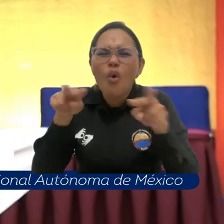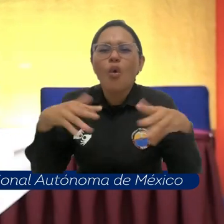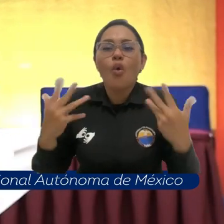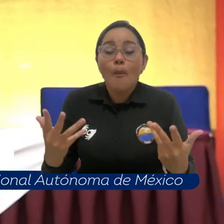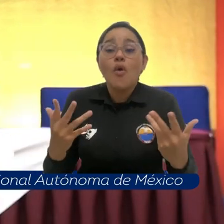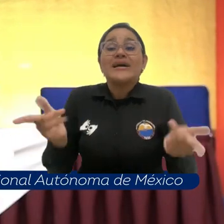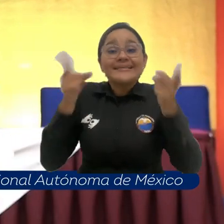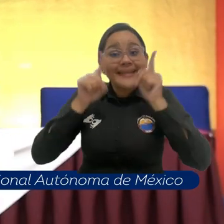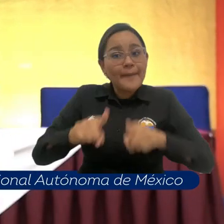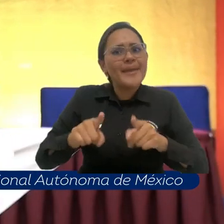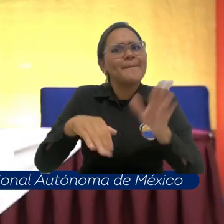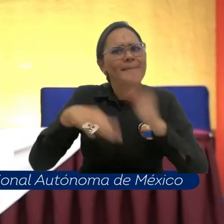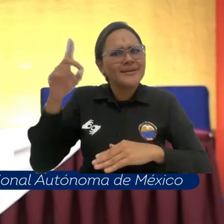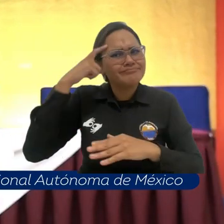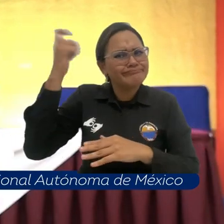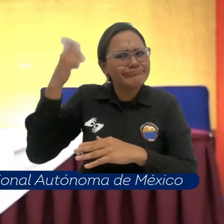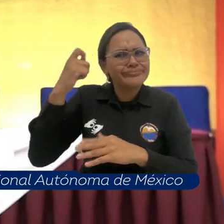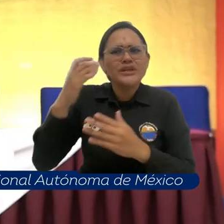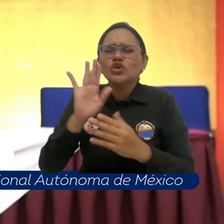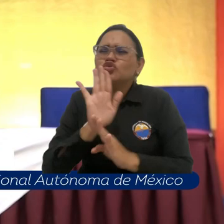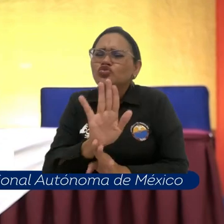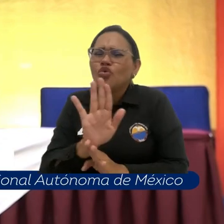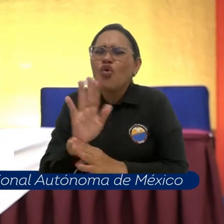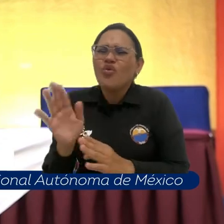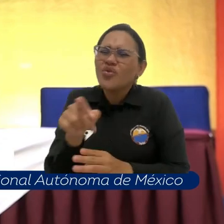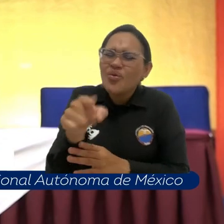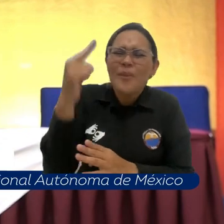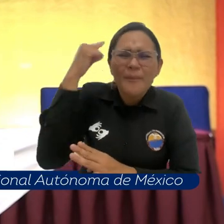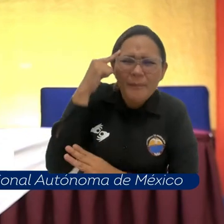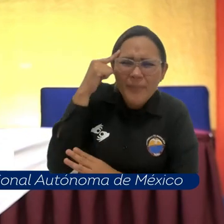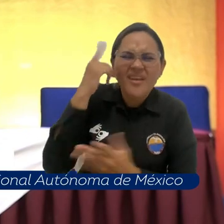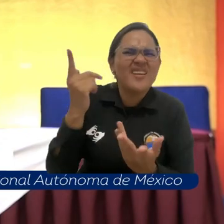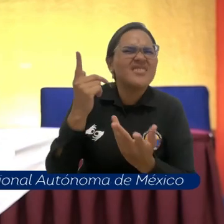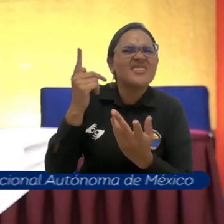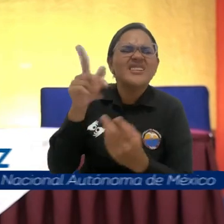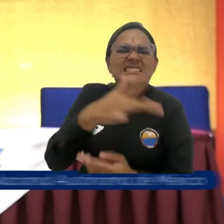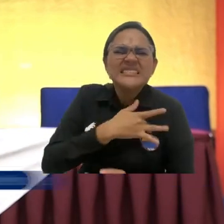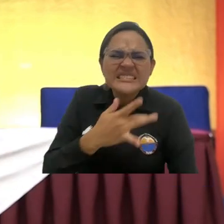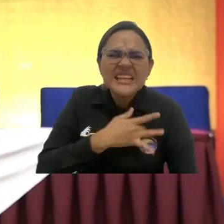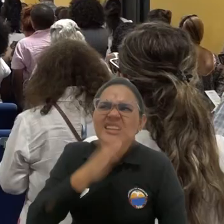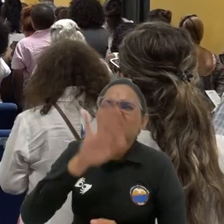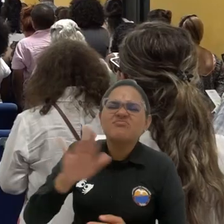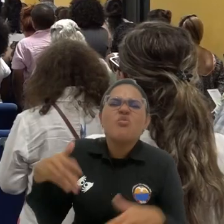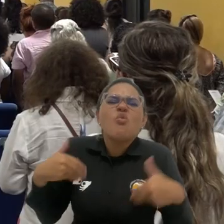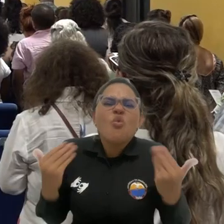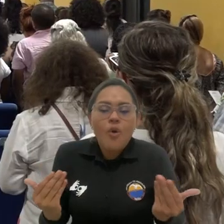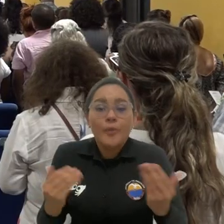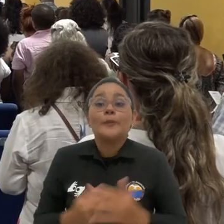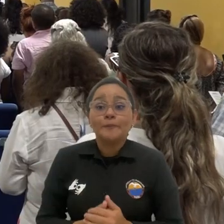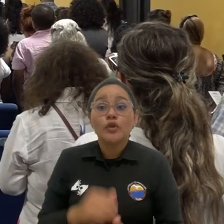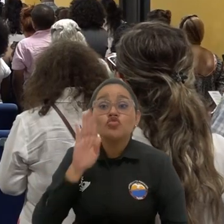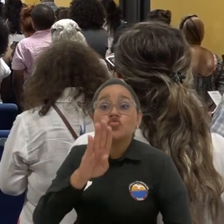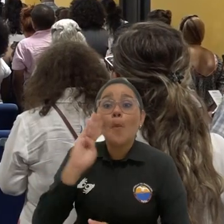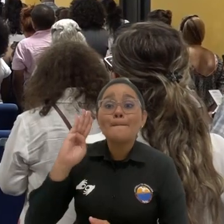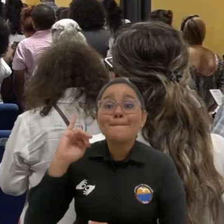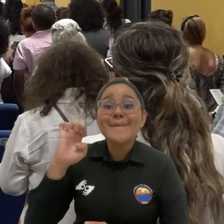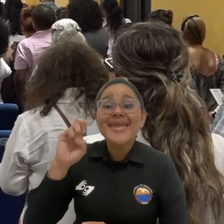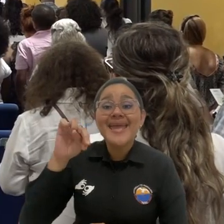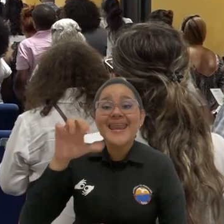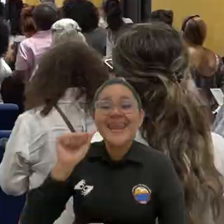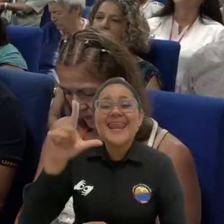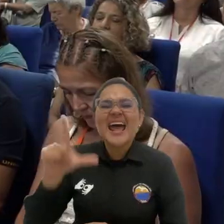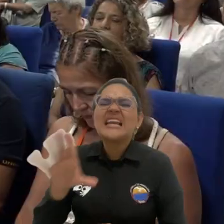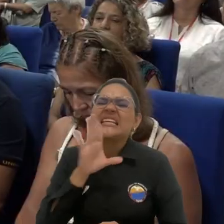pero también rescatamos aquellas miradas desde otras regiones, desde otras latitudes. La Bienal es organizada por el